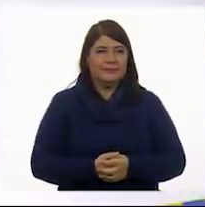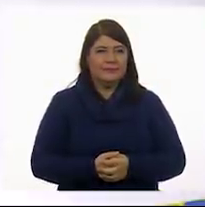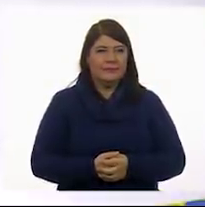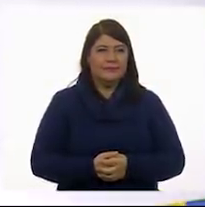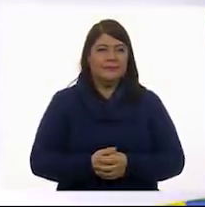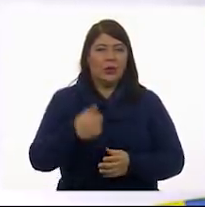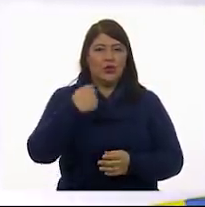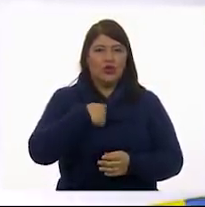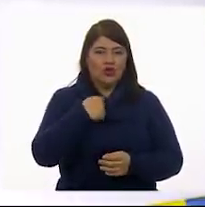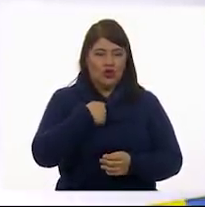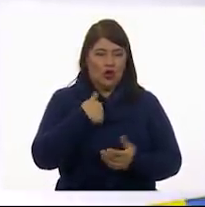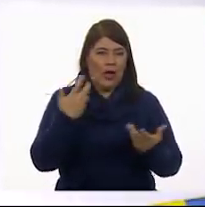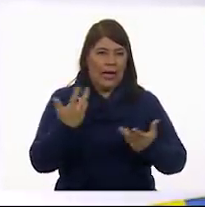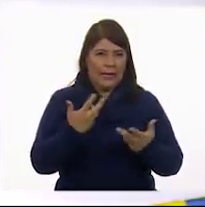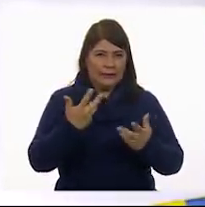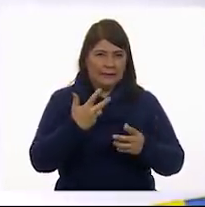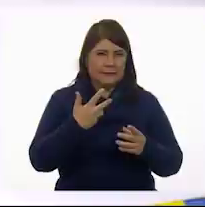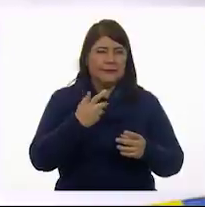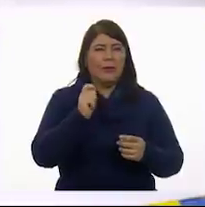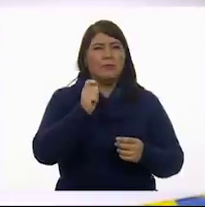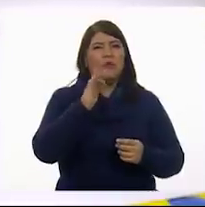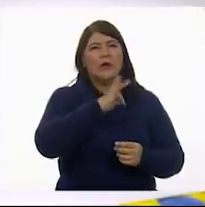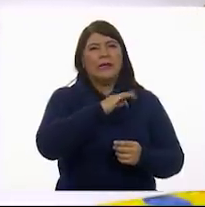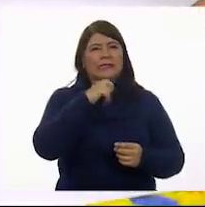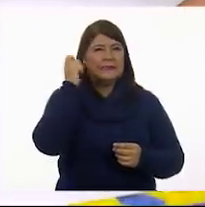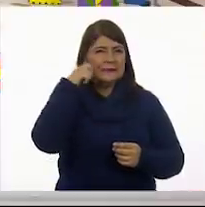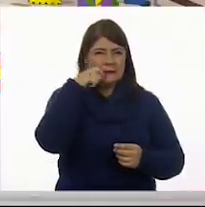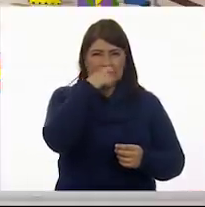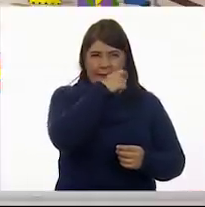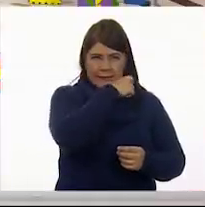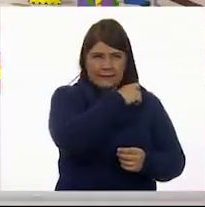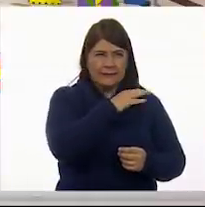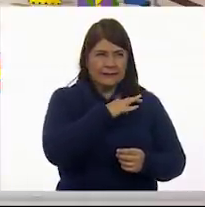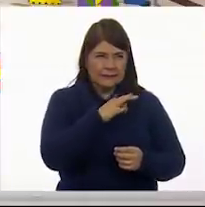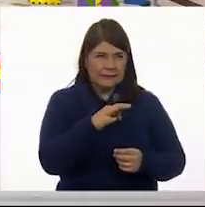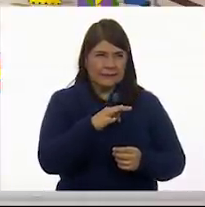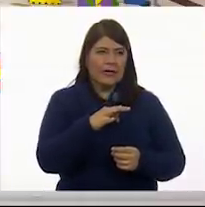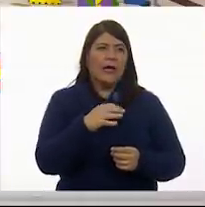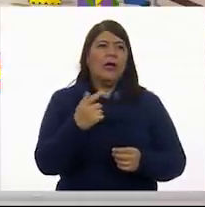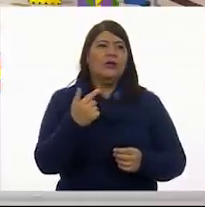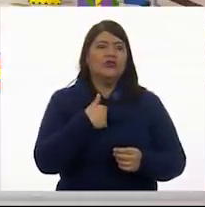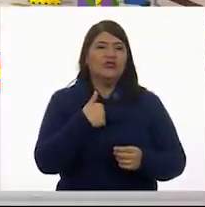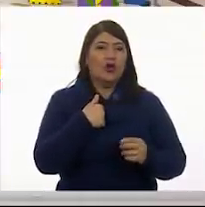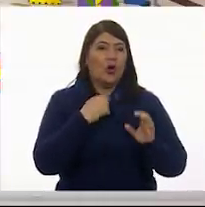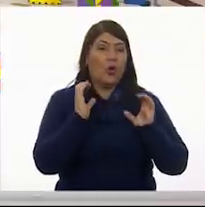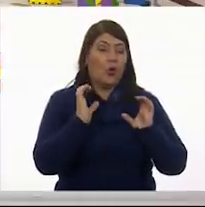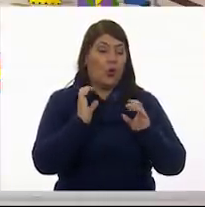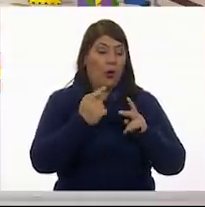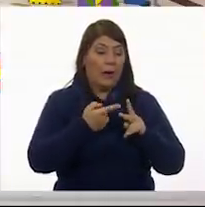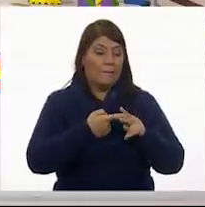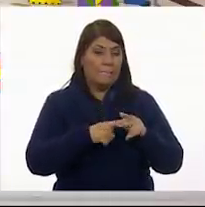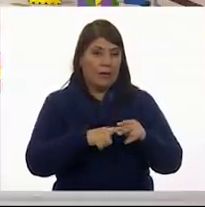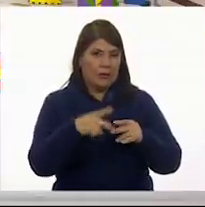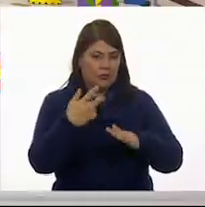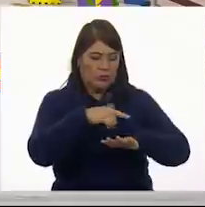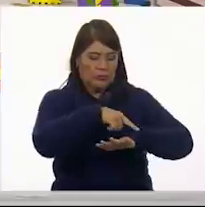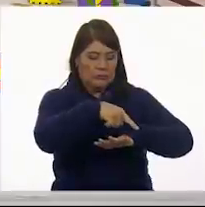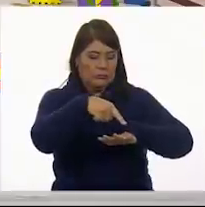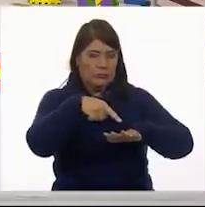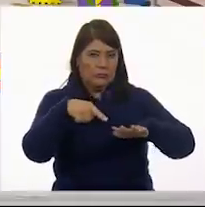Meto el cepillo. Puede ser un cepillo de dientes. Y comienzo con mucho cuidado, con sus dedos,